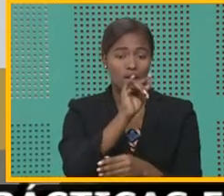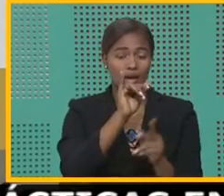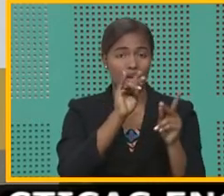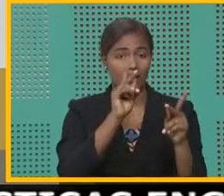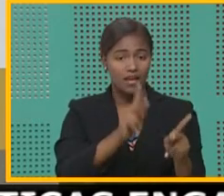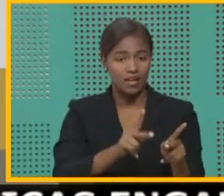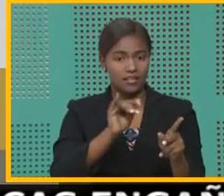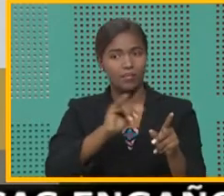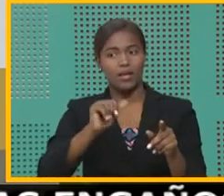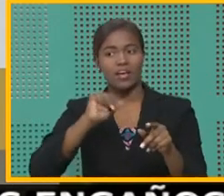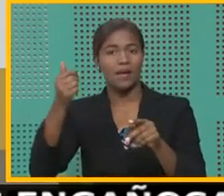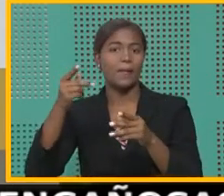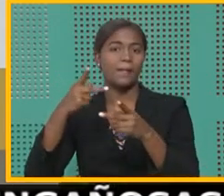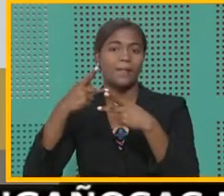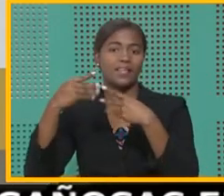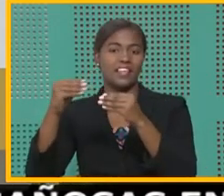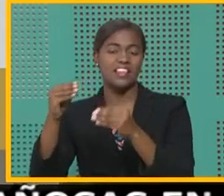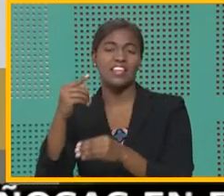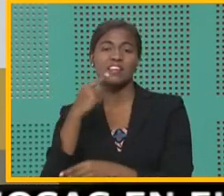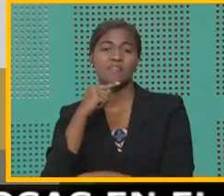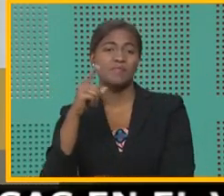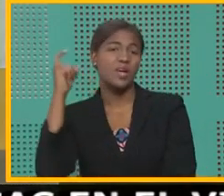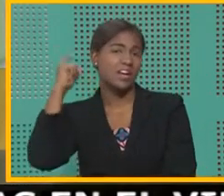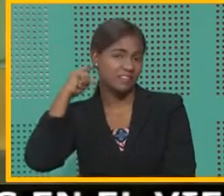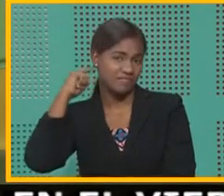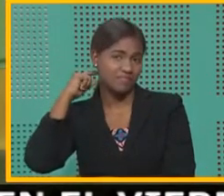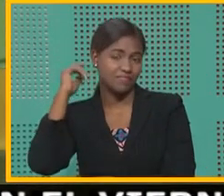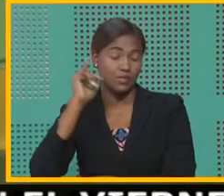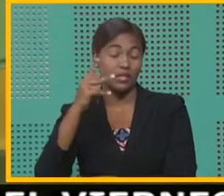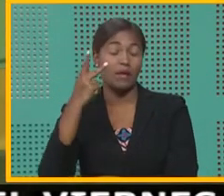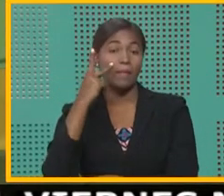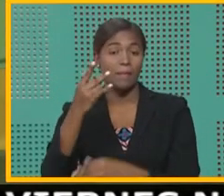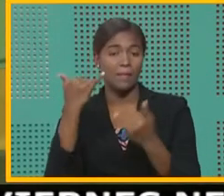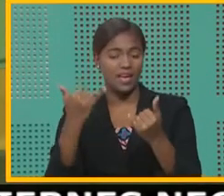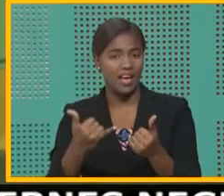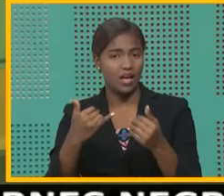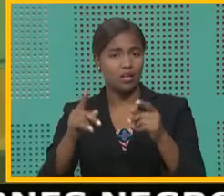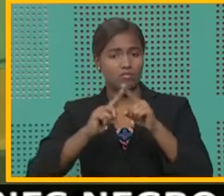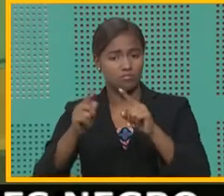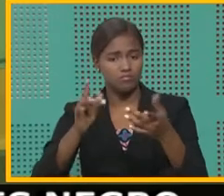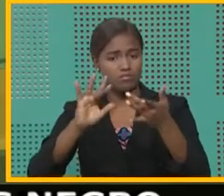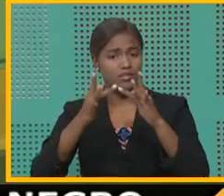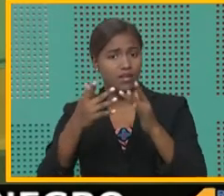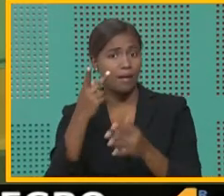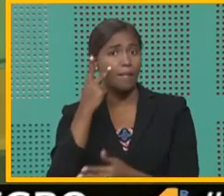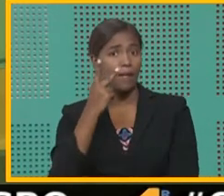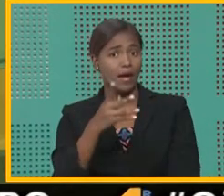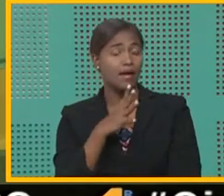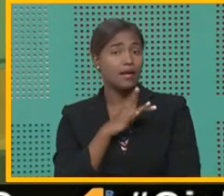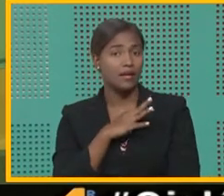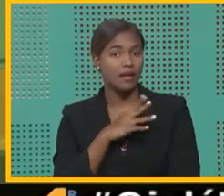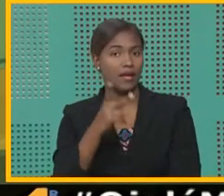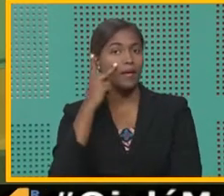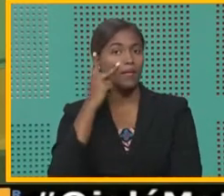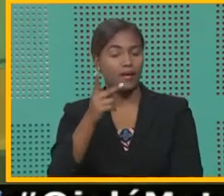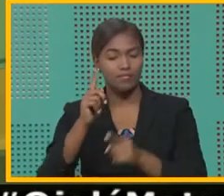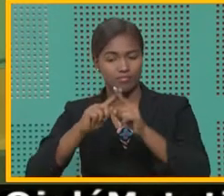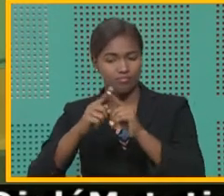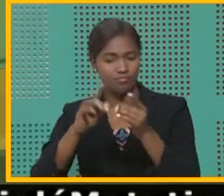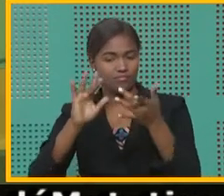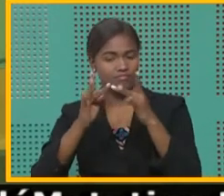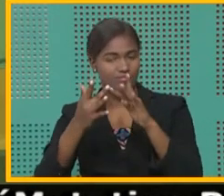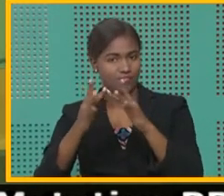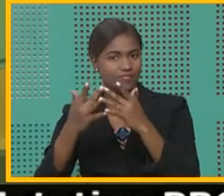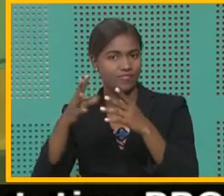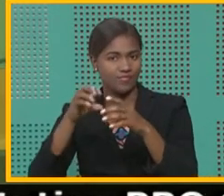En estos días hemos visto en las redes sociales, las redes son buenísimas, pero hemos visto en las redes sociales